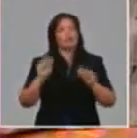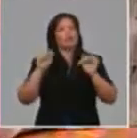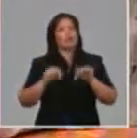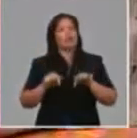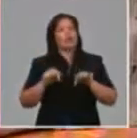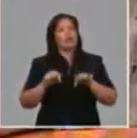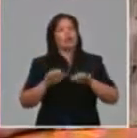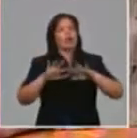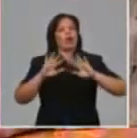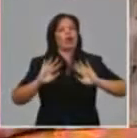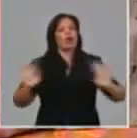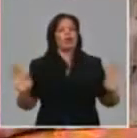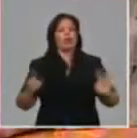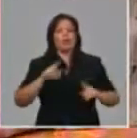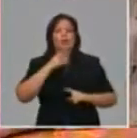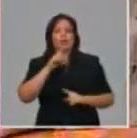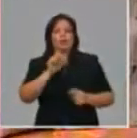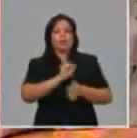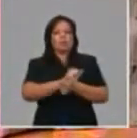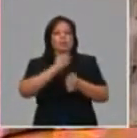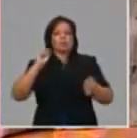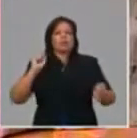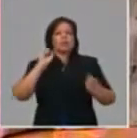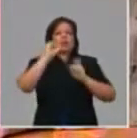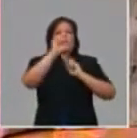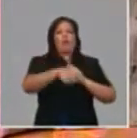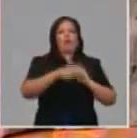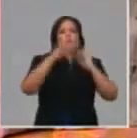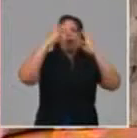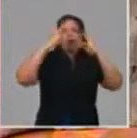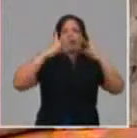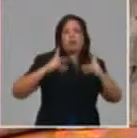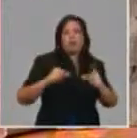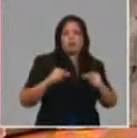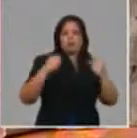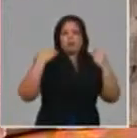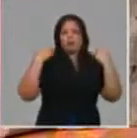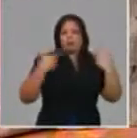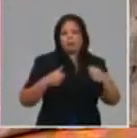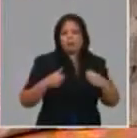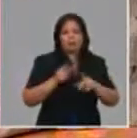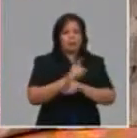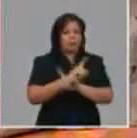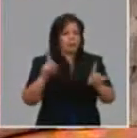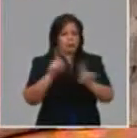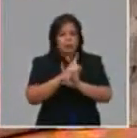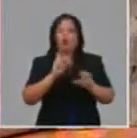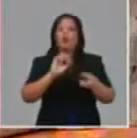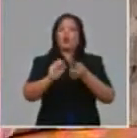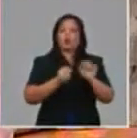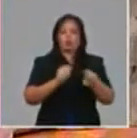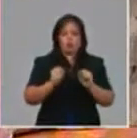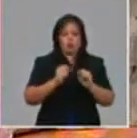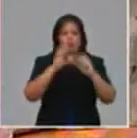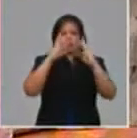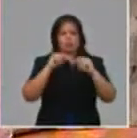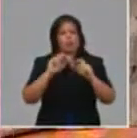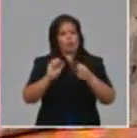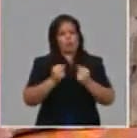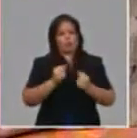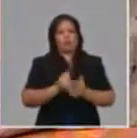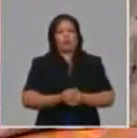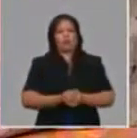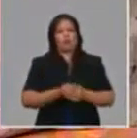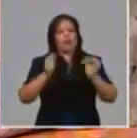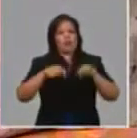estamos en condiciones de poner a libre oferta y demanda. Se mantiene, eso es un caso casi particular de La